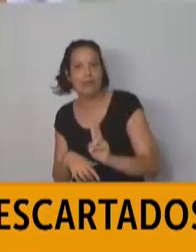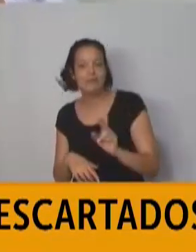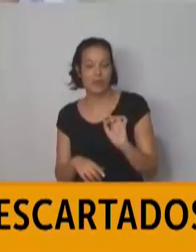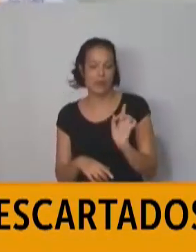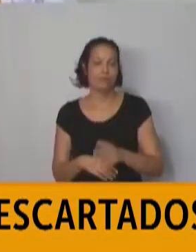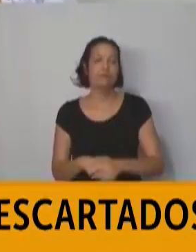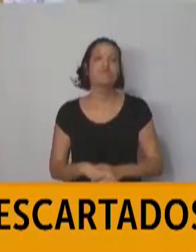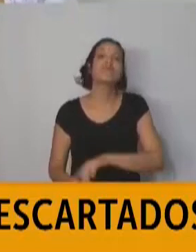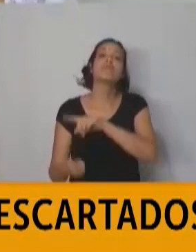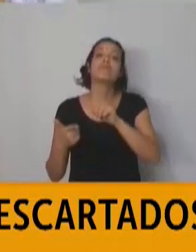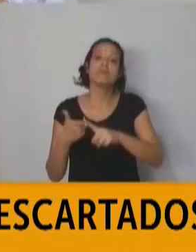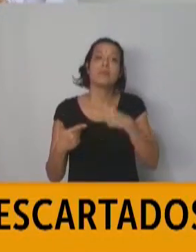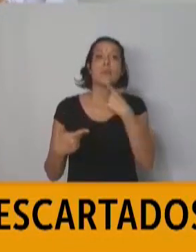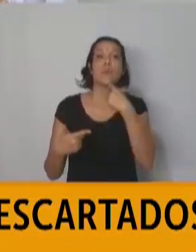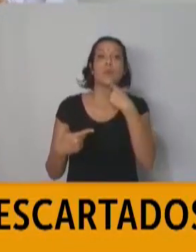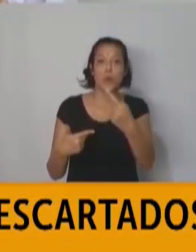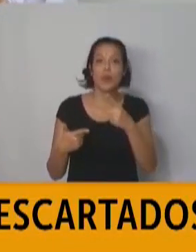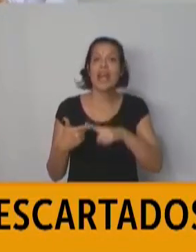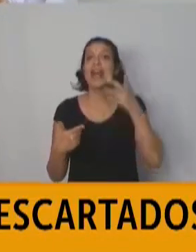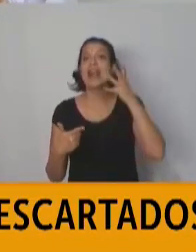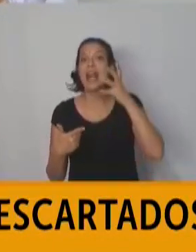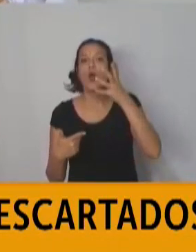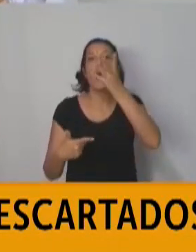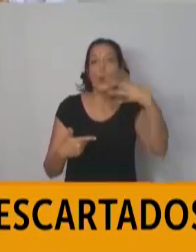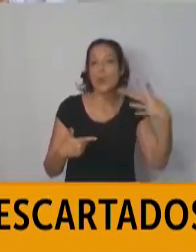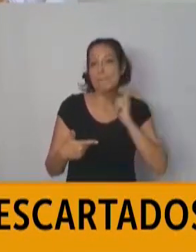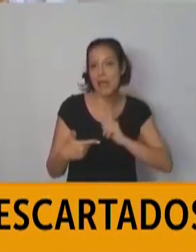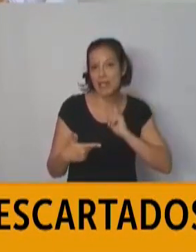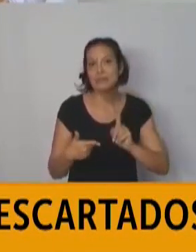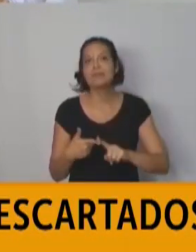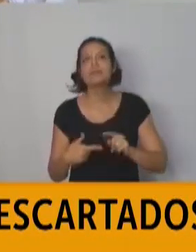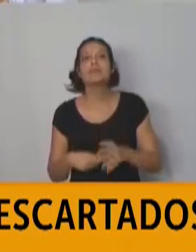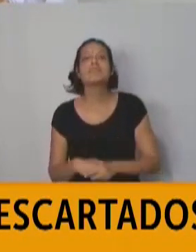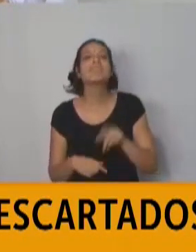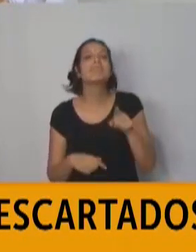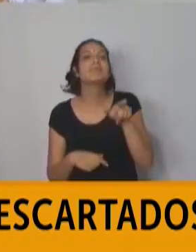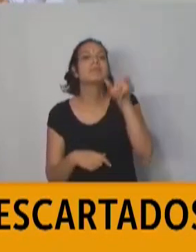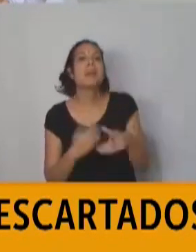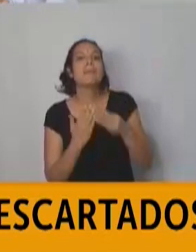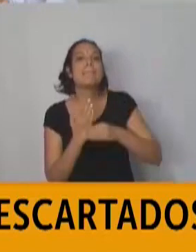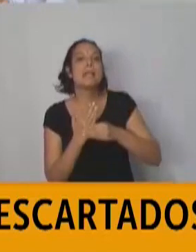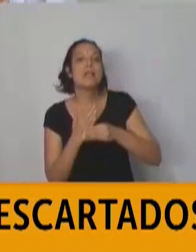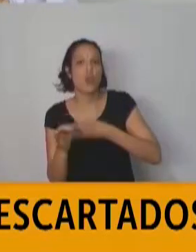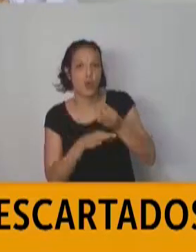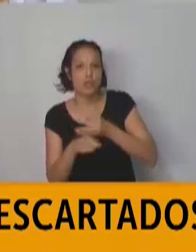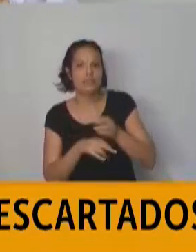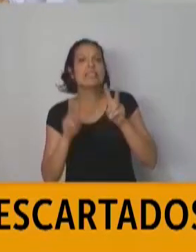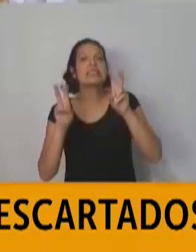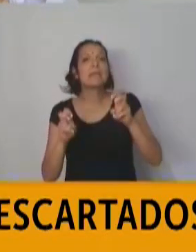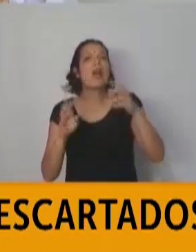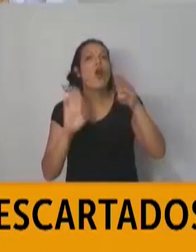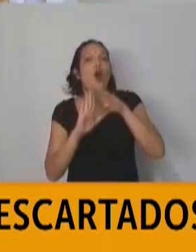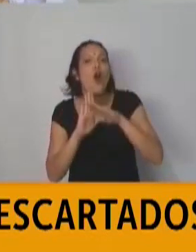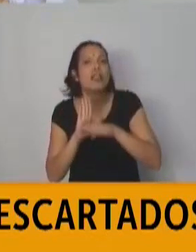La siguiente pregunta es de Radio UNER Paraná. Para el titular del CGE, sobre la implementación de contenidos en casa.